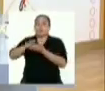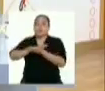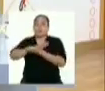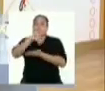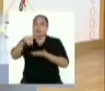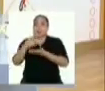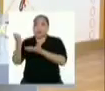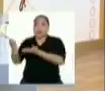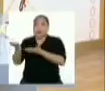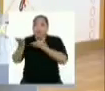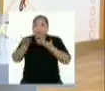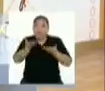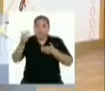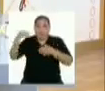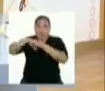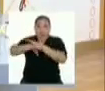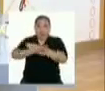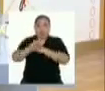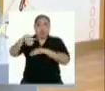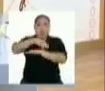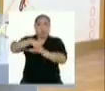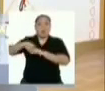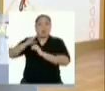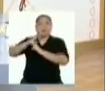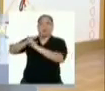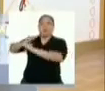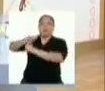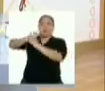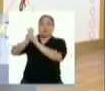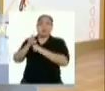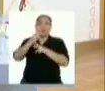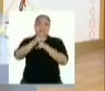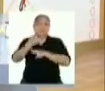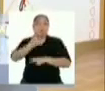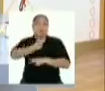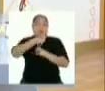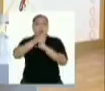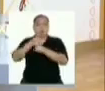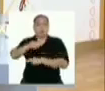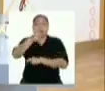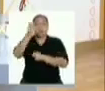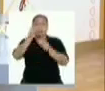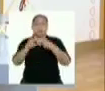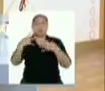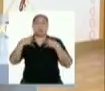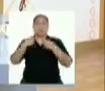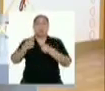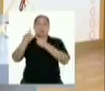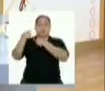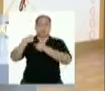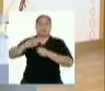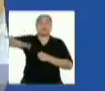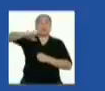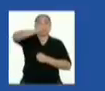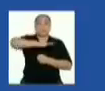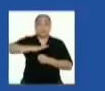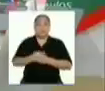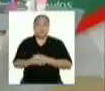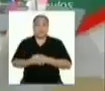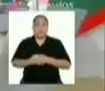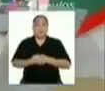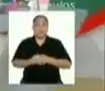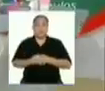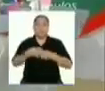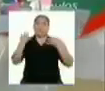todo lo que traigan de la calle para evitar el virus del COVID-19. Cuidándonos, cuidamos a los demás. La salud depende de todos.